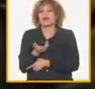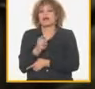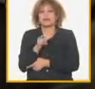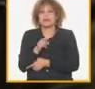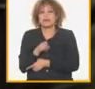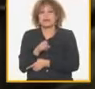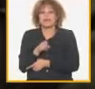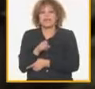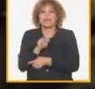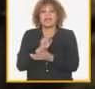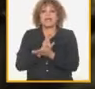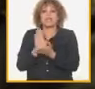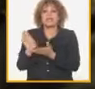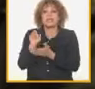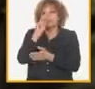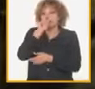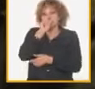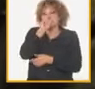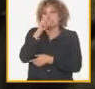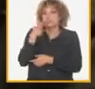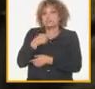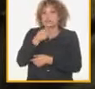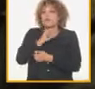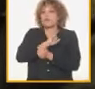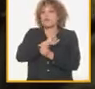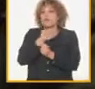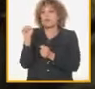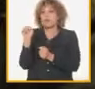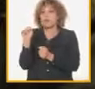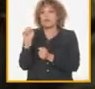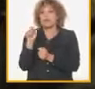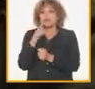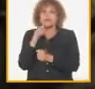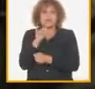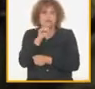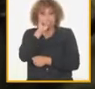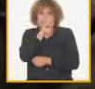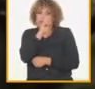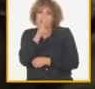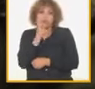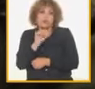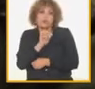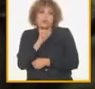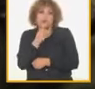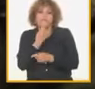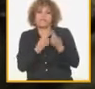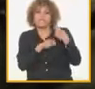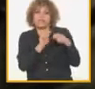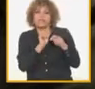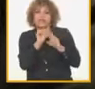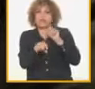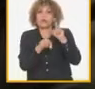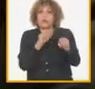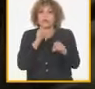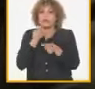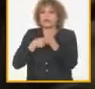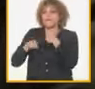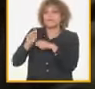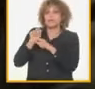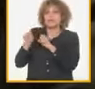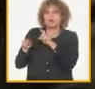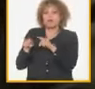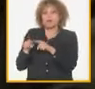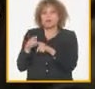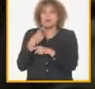mayoritario al consumo porque la droga funciona como mercado oferta y demanda si no hay demanda